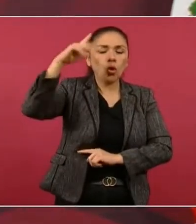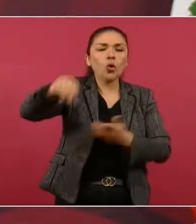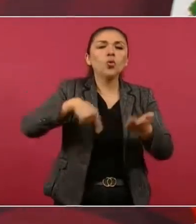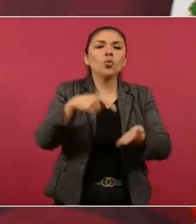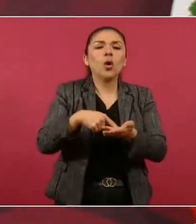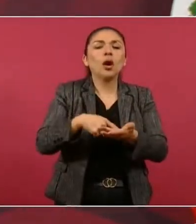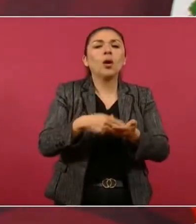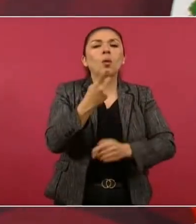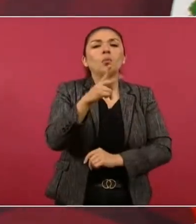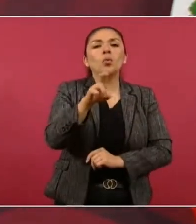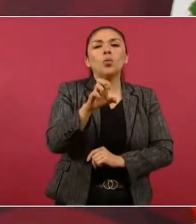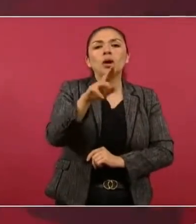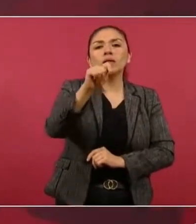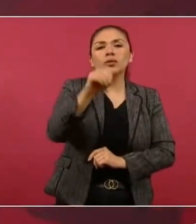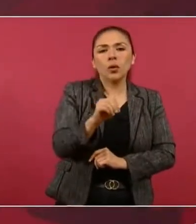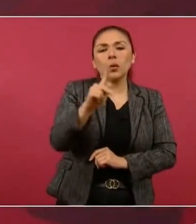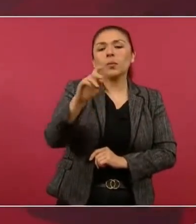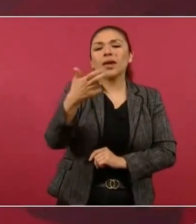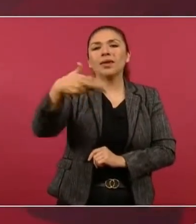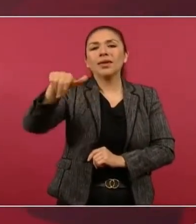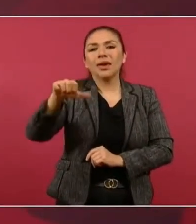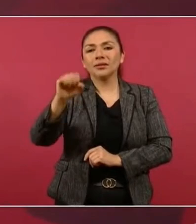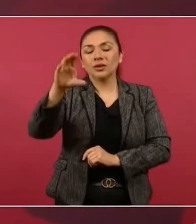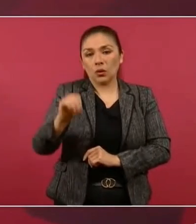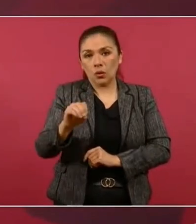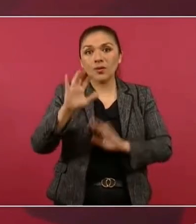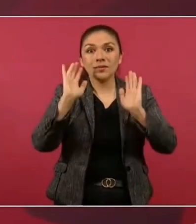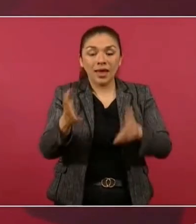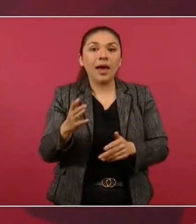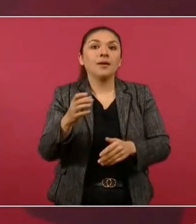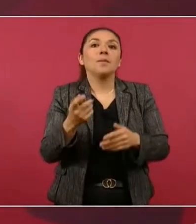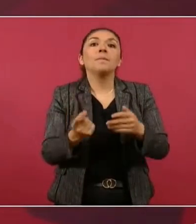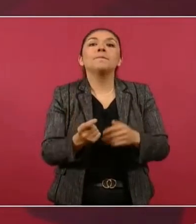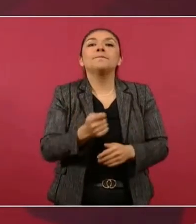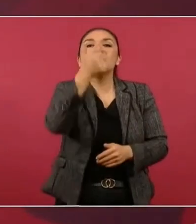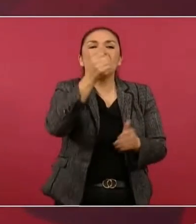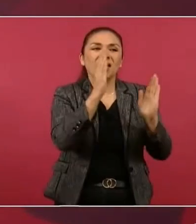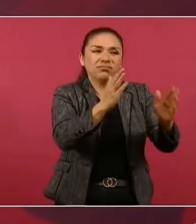Peñasco. Ya se va a inaugurar una primera parte, una primera etapa.